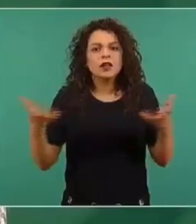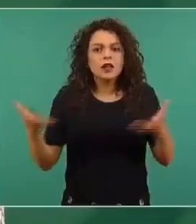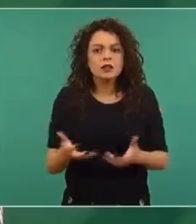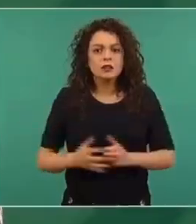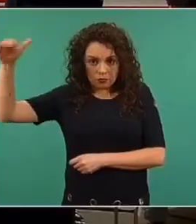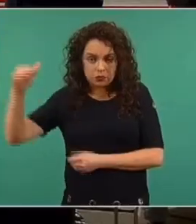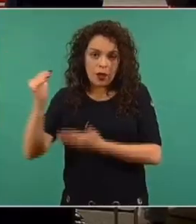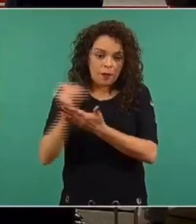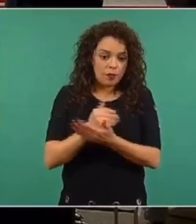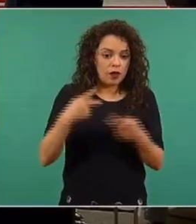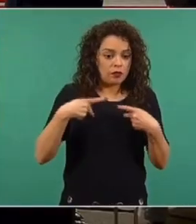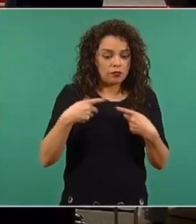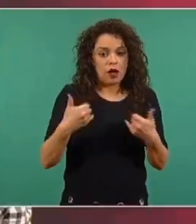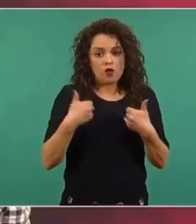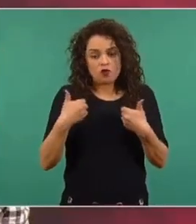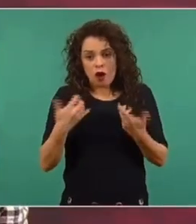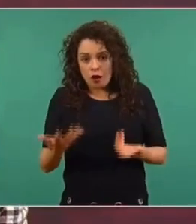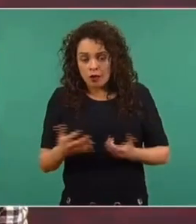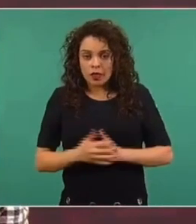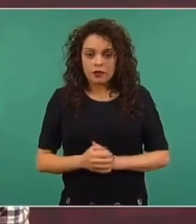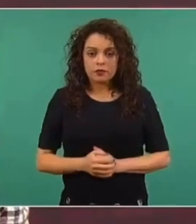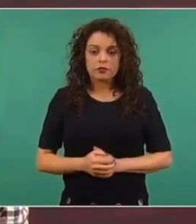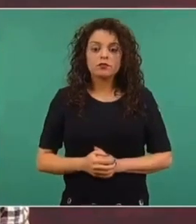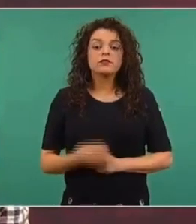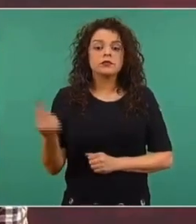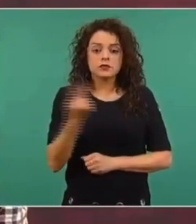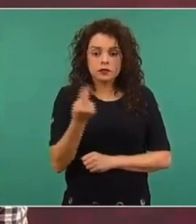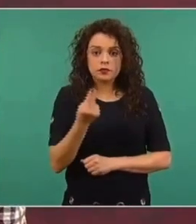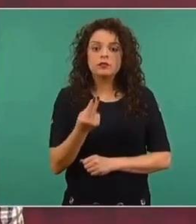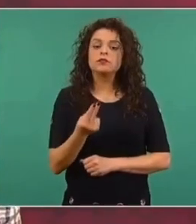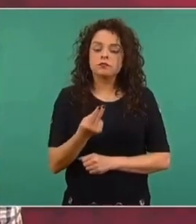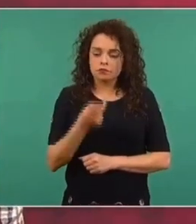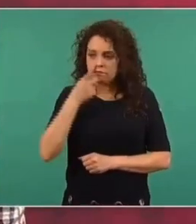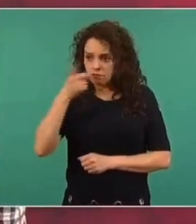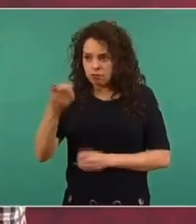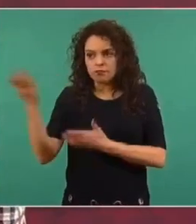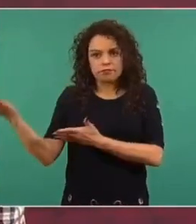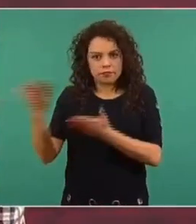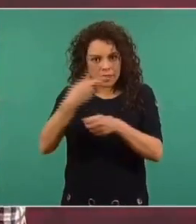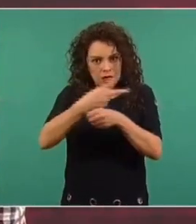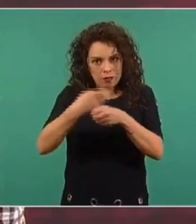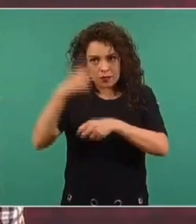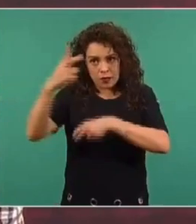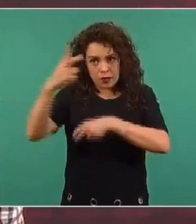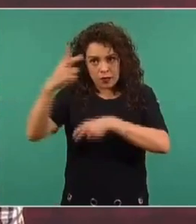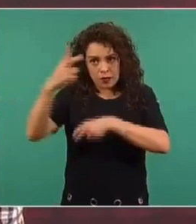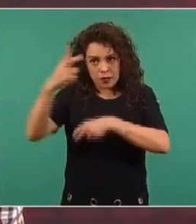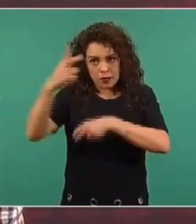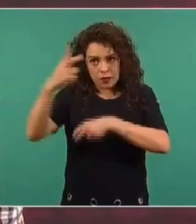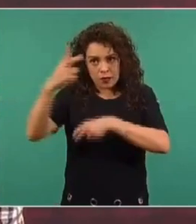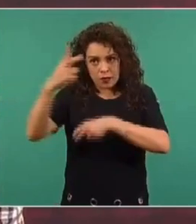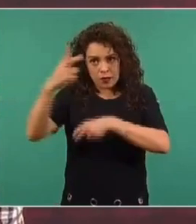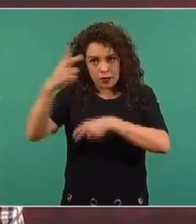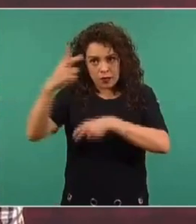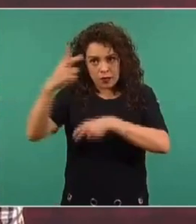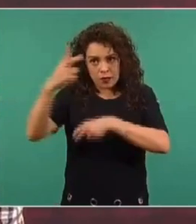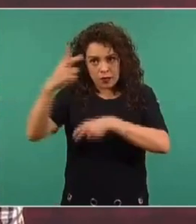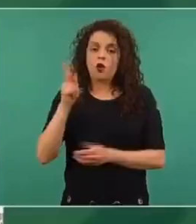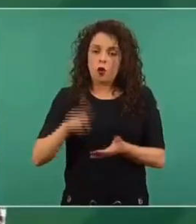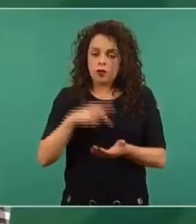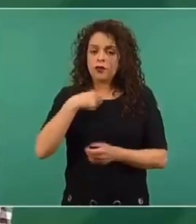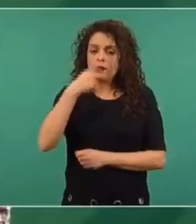persuadirles e invitarles a que se vacunen. Dejamos en claro desde el inicio, la vacunación es voluntaria